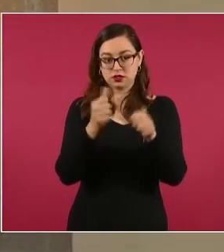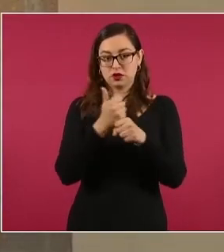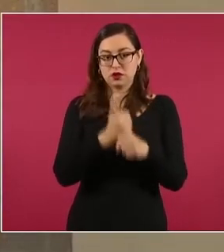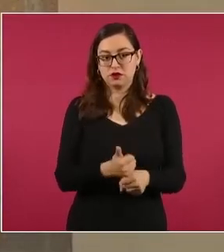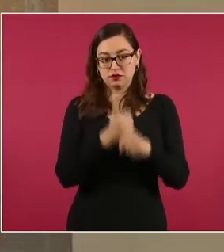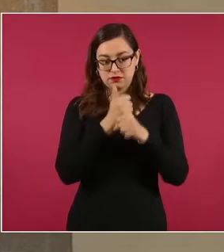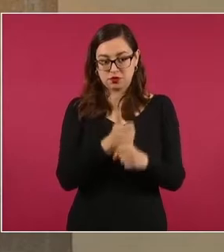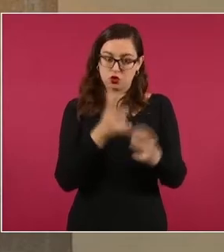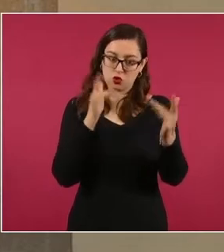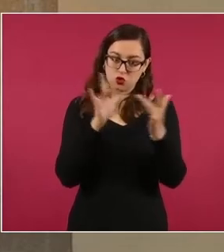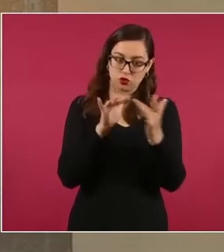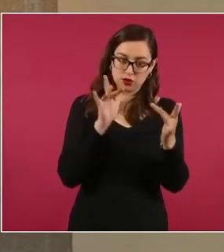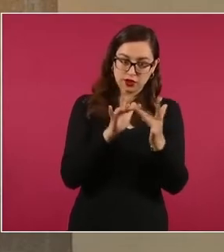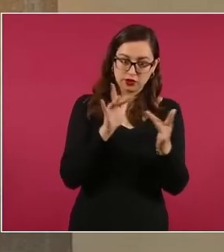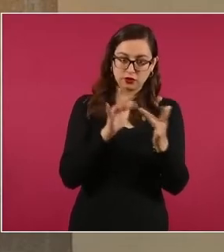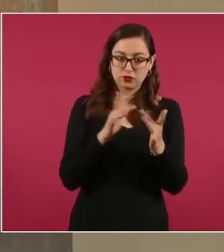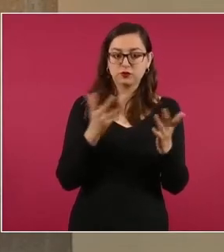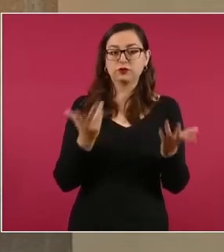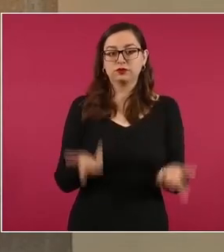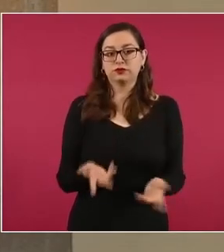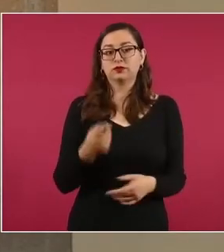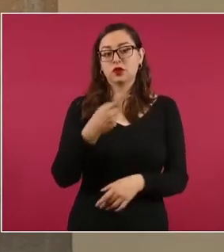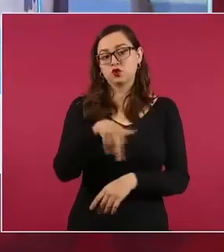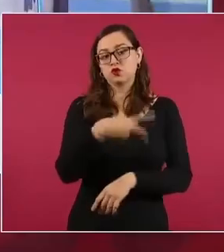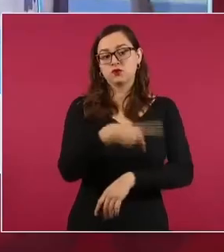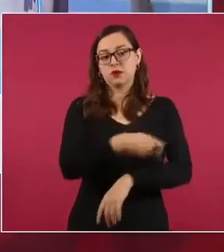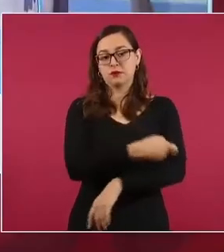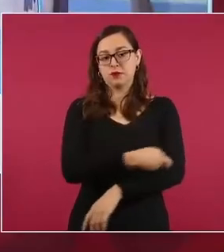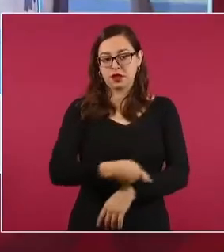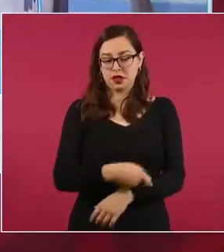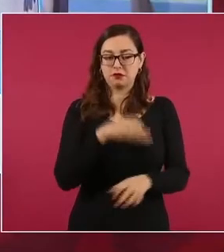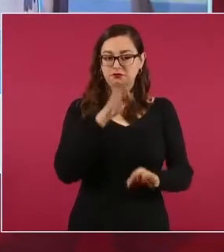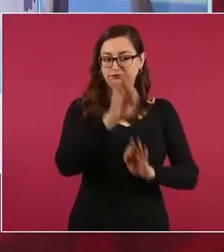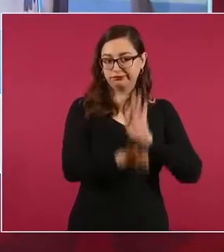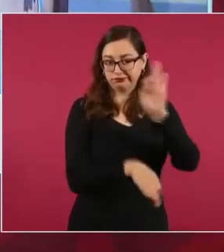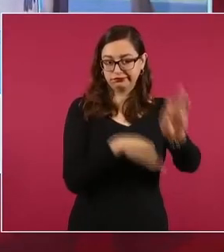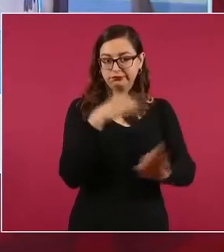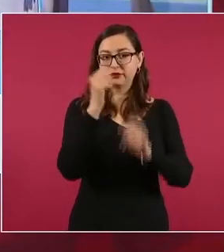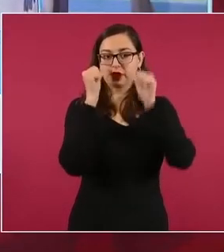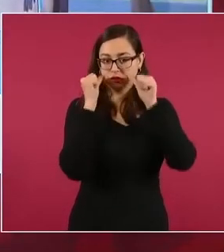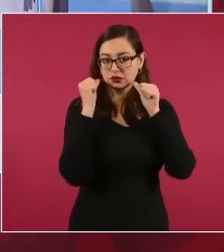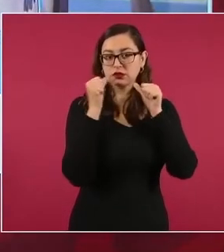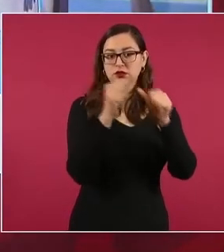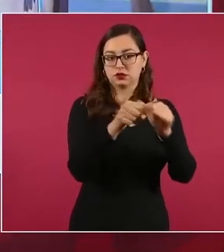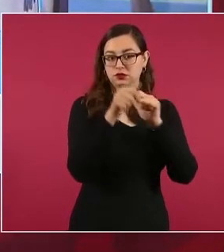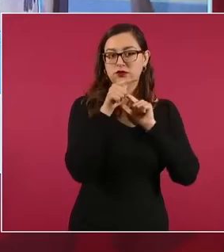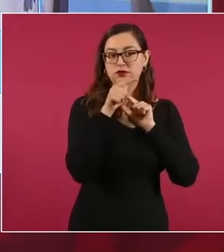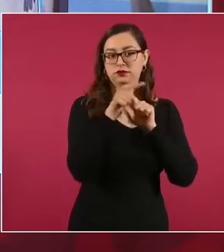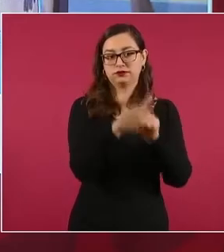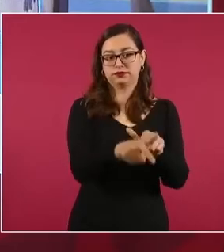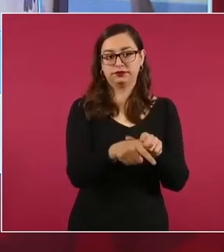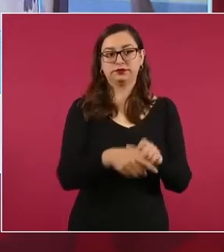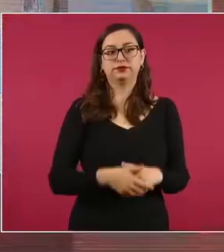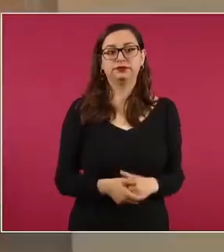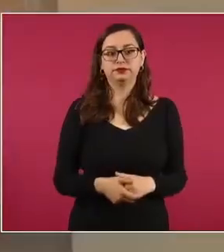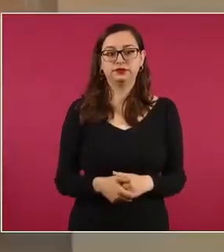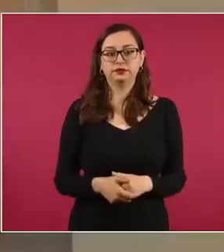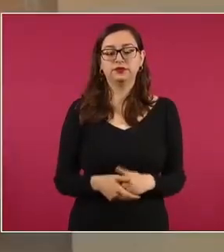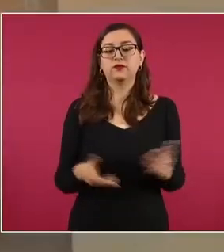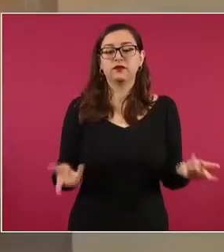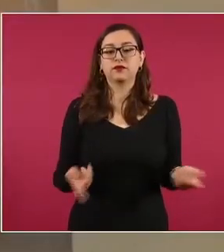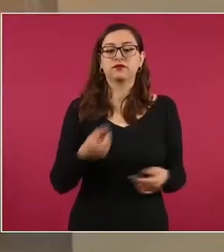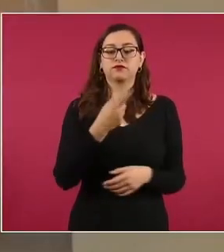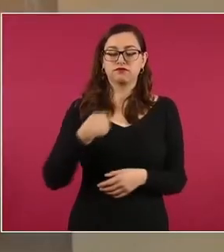asesoría y atención a don Mario Escobar y a Dolores Basaldúa, padres de Debany. Hemos estado en comunicación,